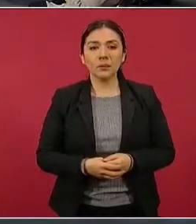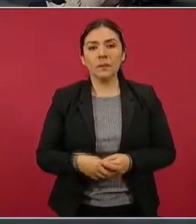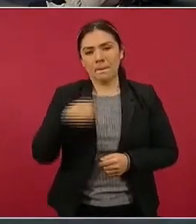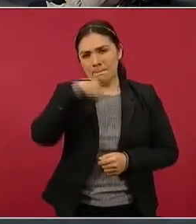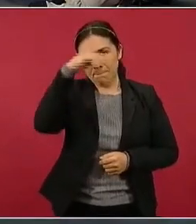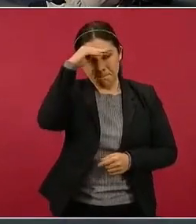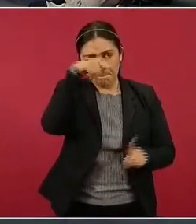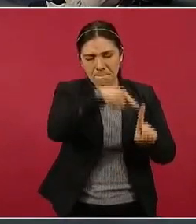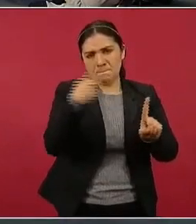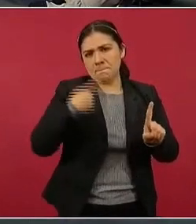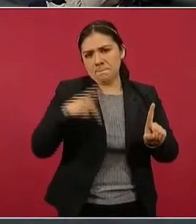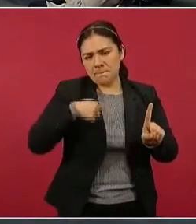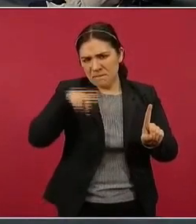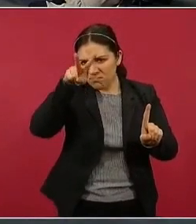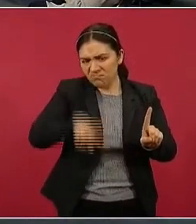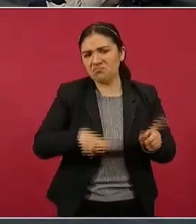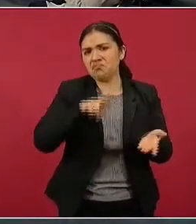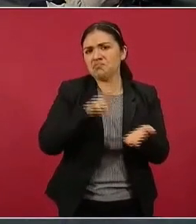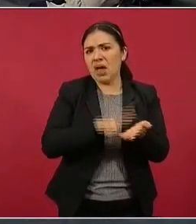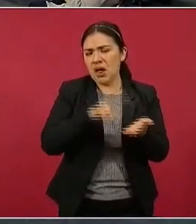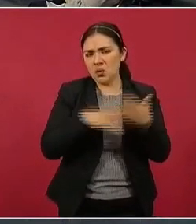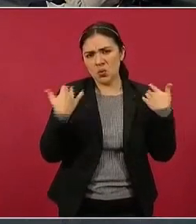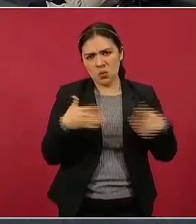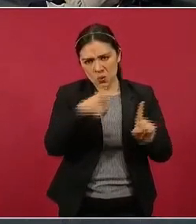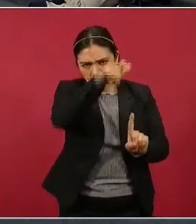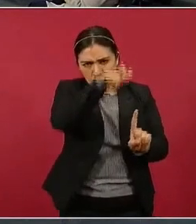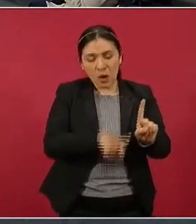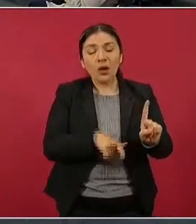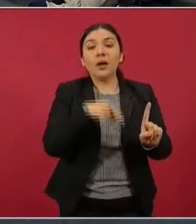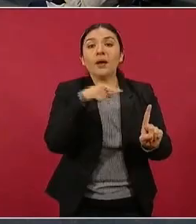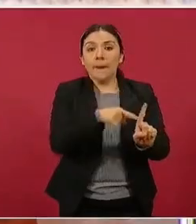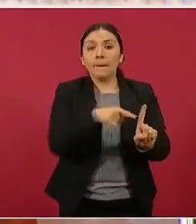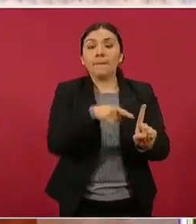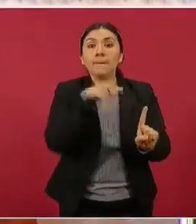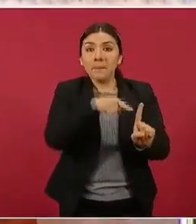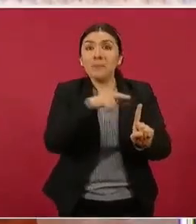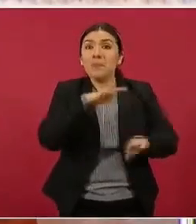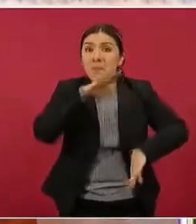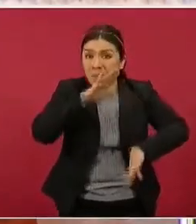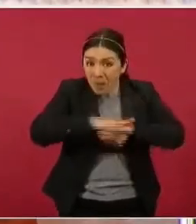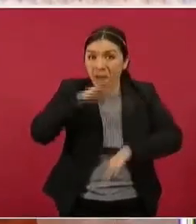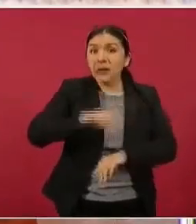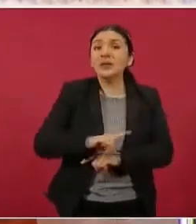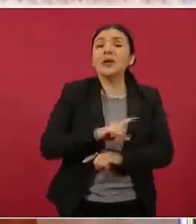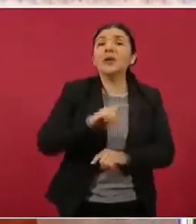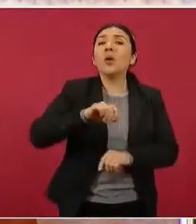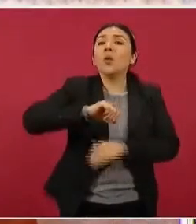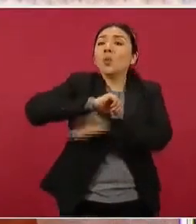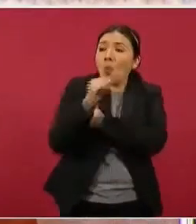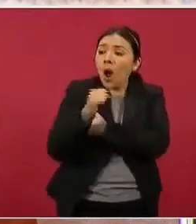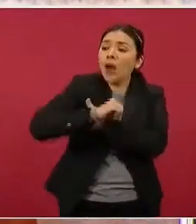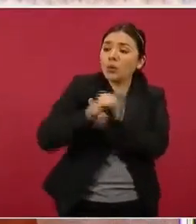lo considero un hombre íntegro, que no se acumulen casos. Entonces,